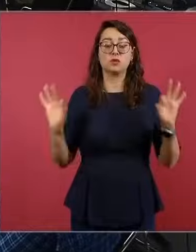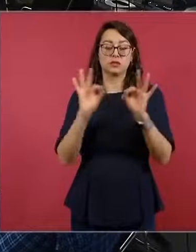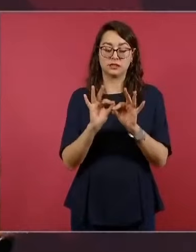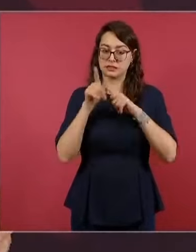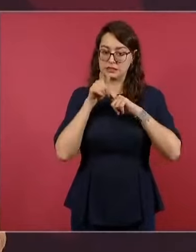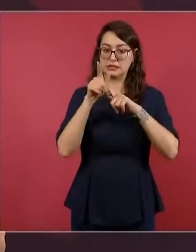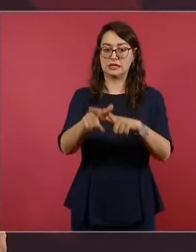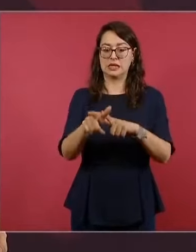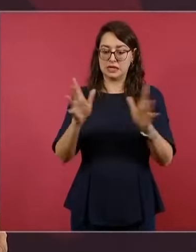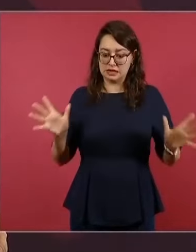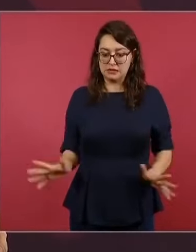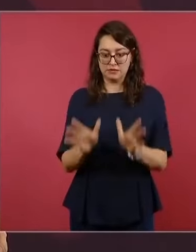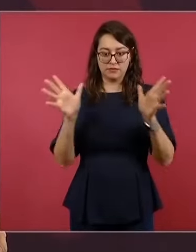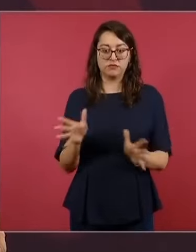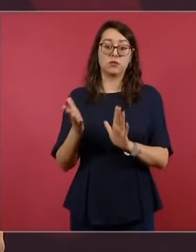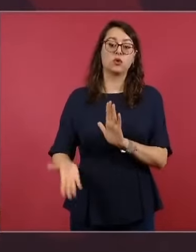construcción